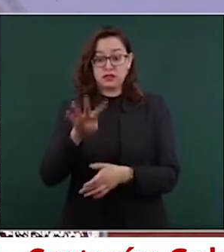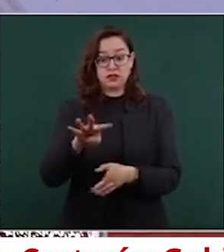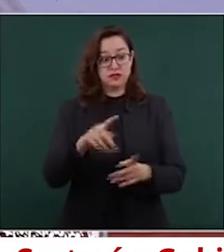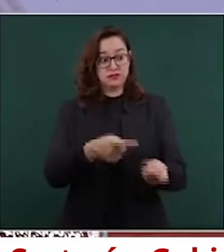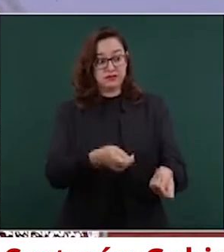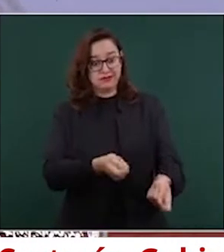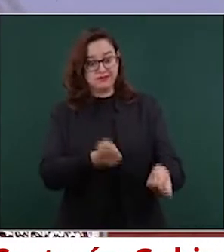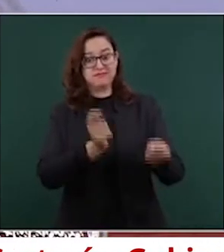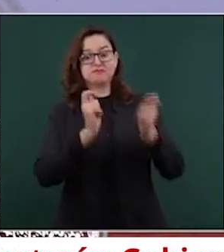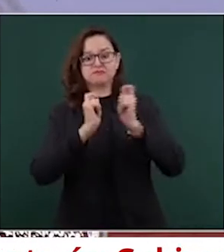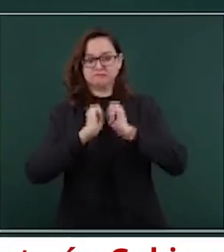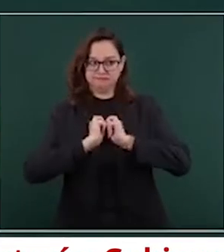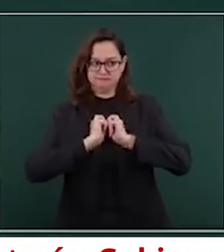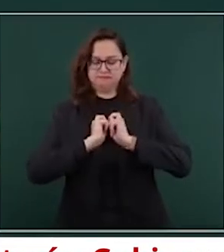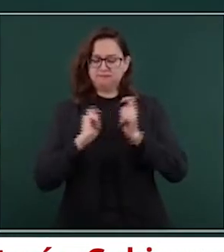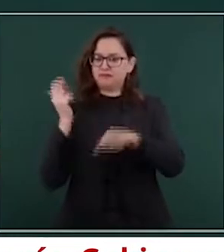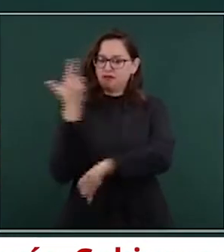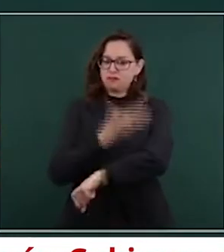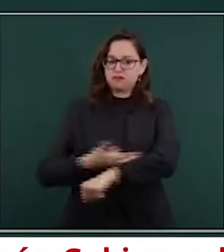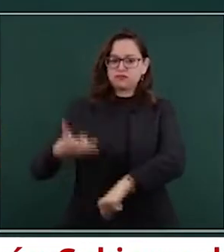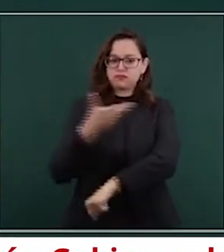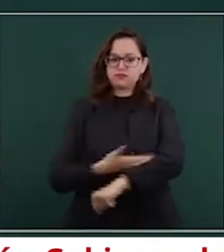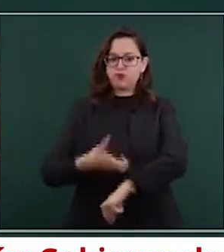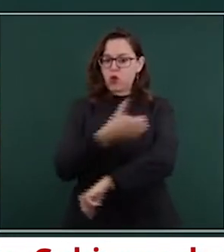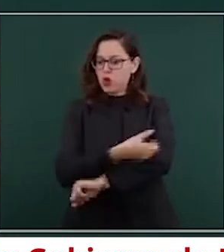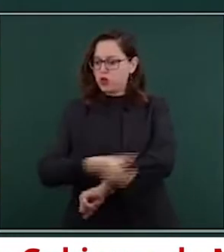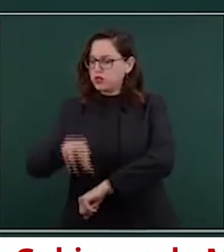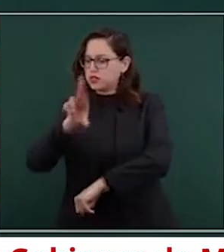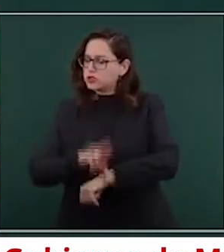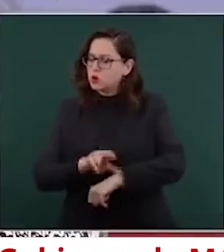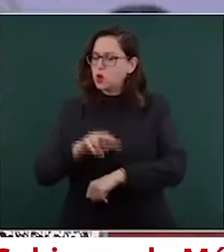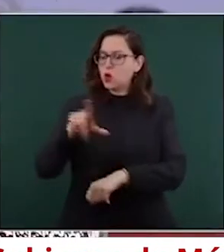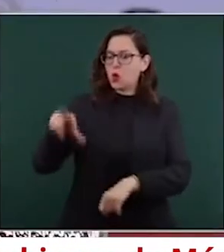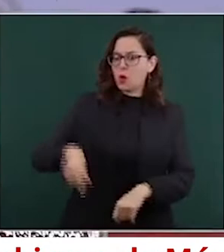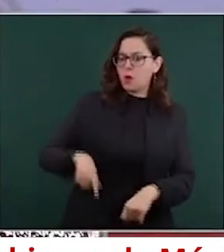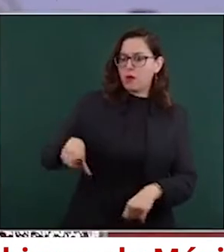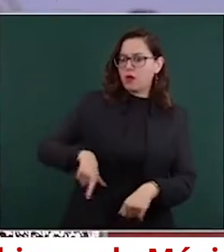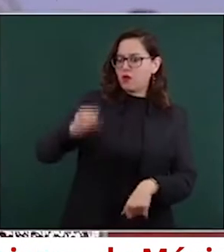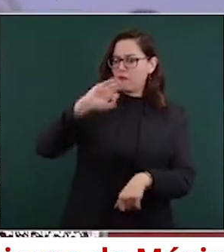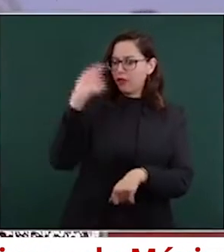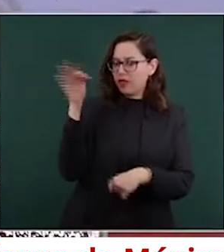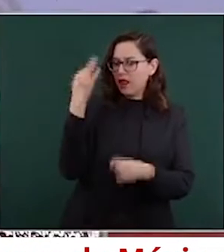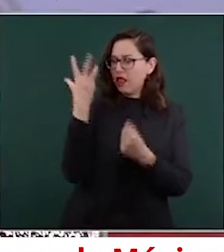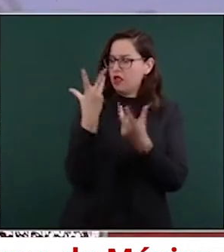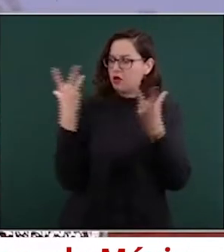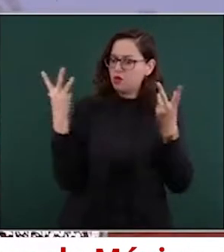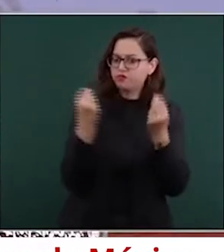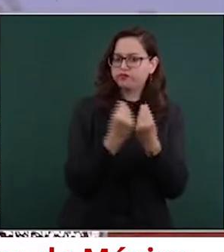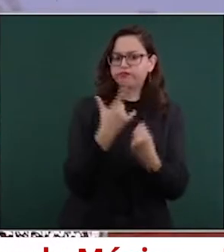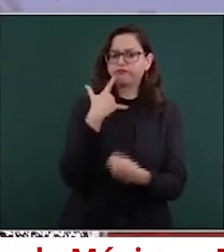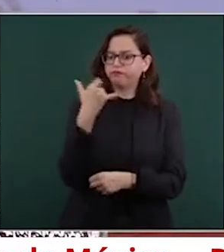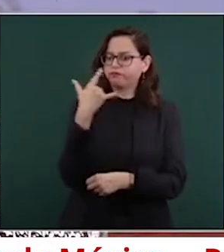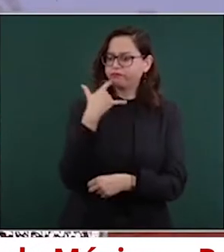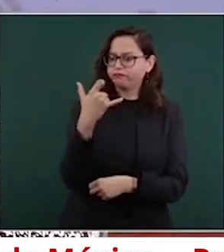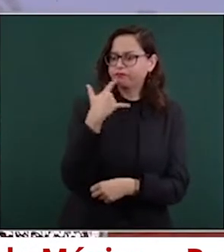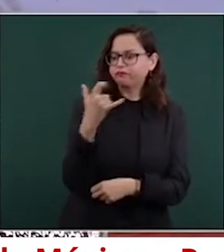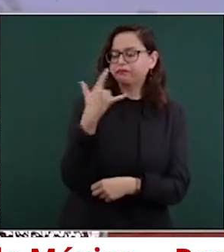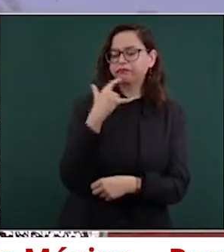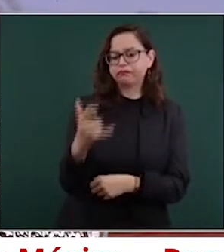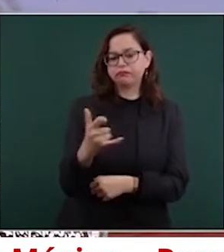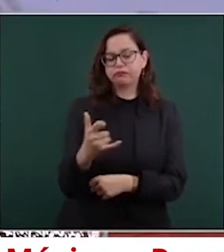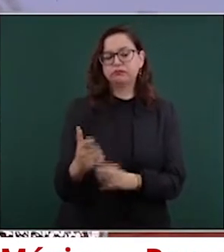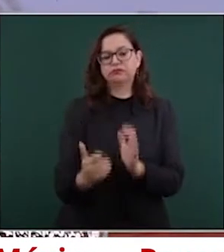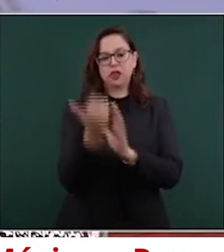una estrategia coordinada con el gobierno de México, hemos logrado una reducción, pues de más de casi